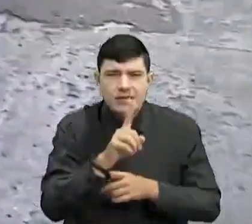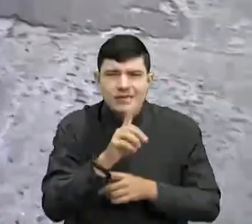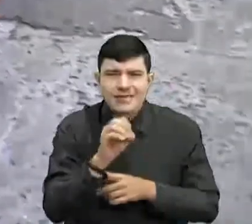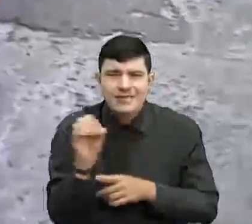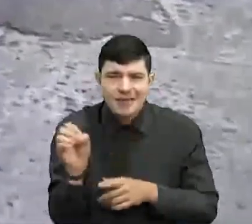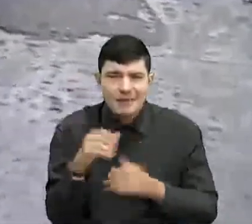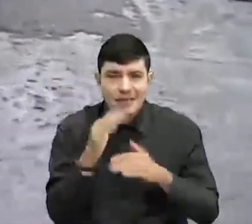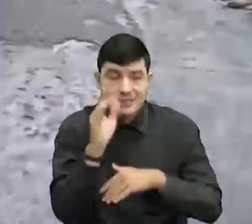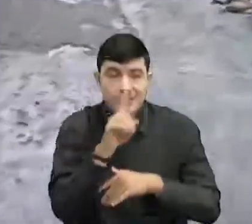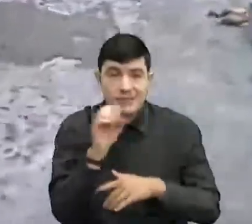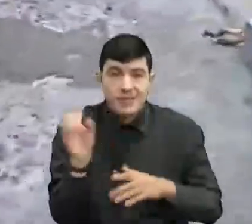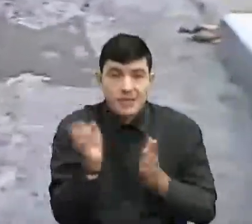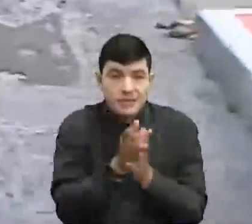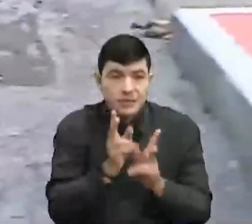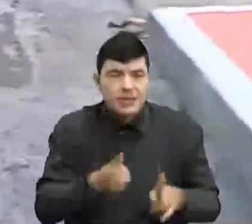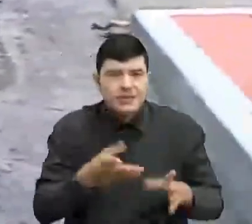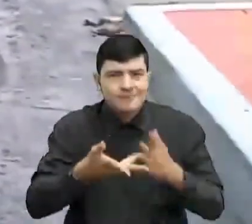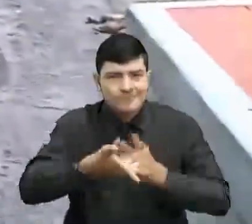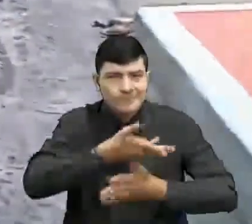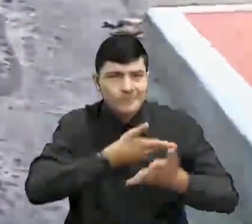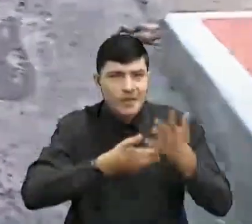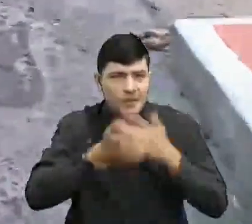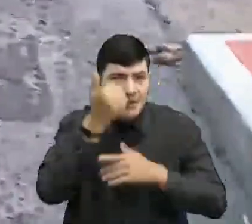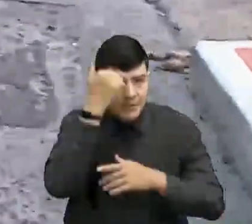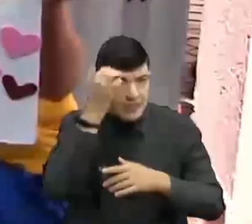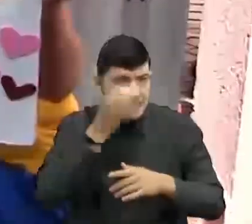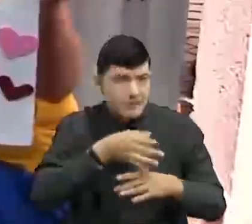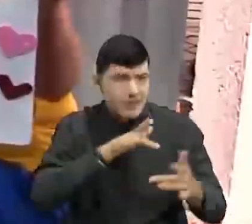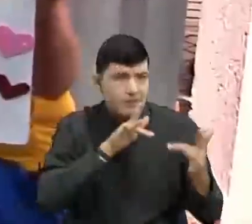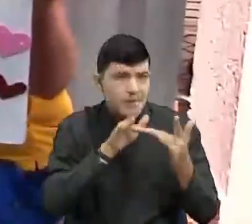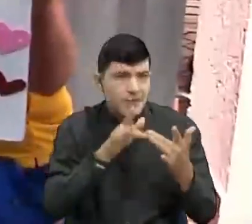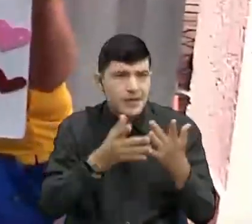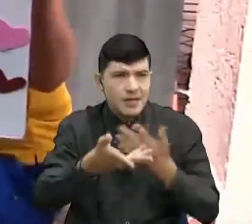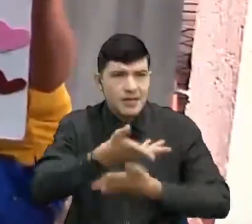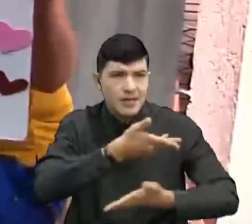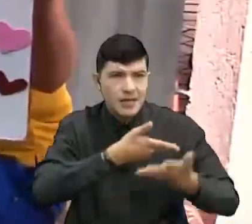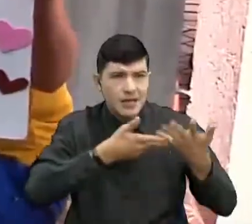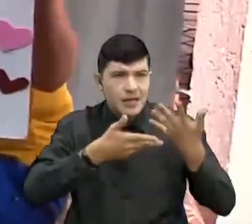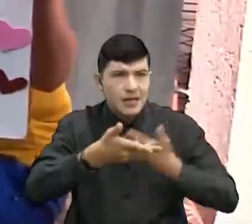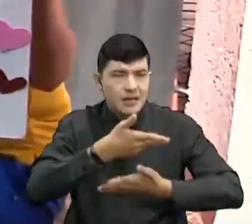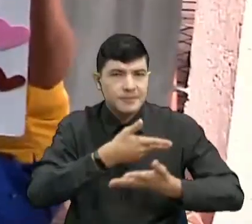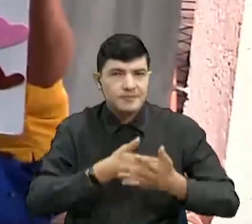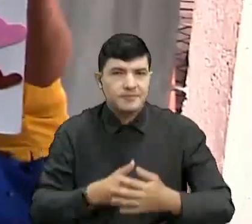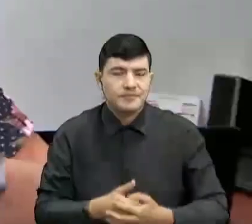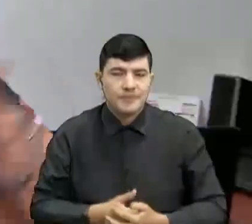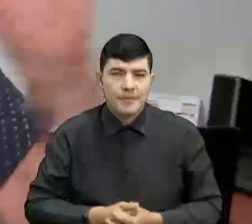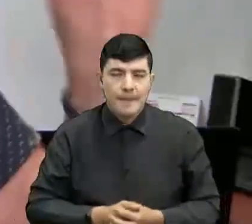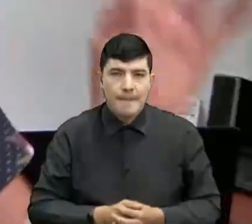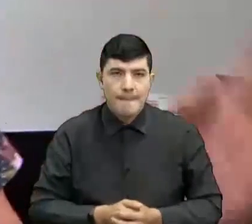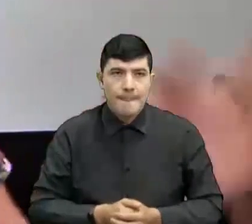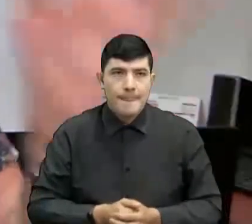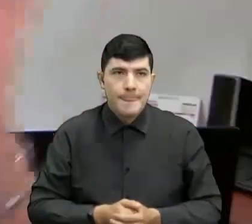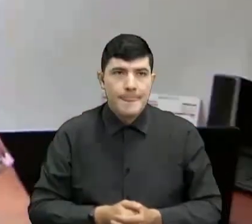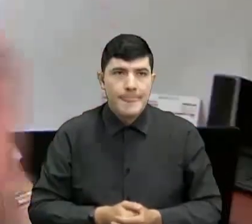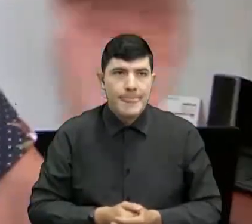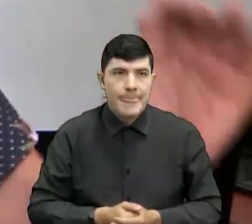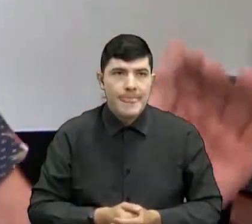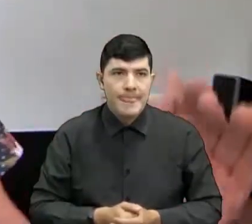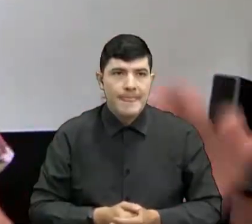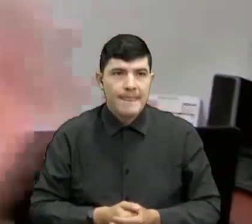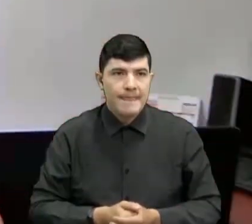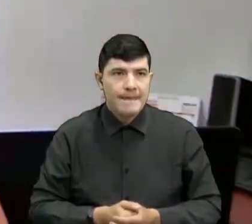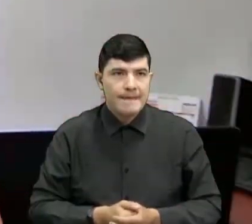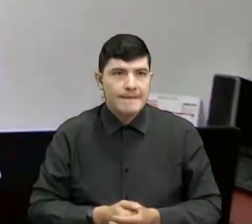a las profesoras que siempre están dispuestas para lo que sea, Eduardo, su esposa, mi persona, en medio de ya